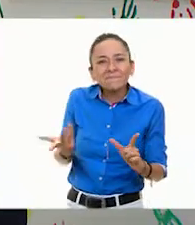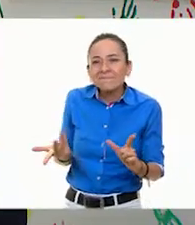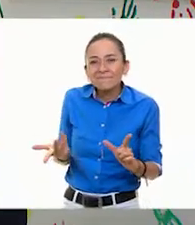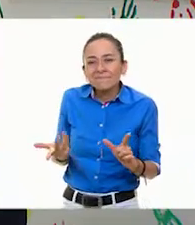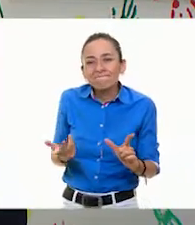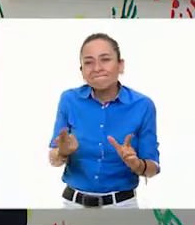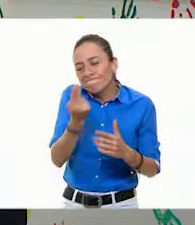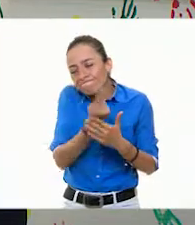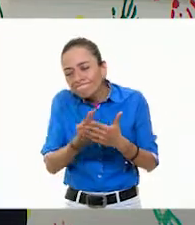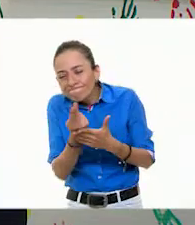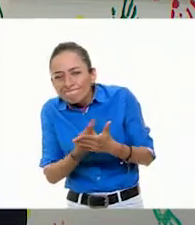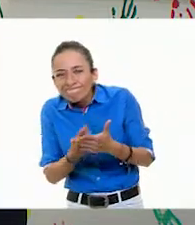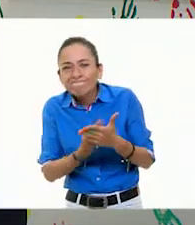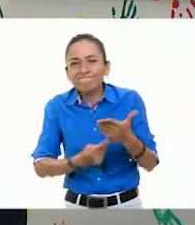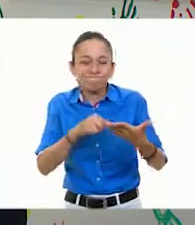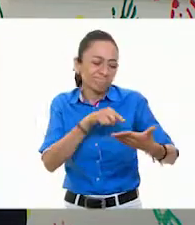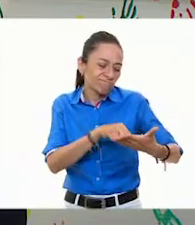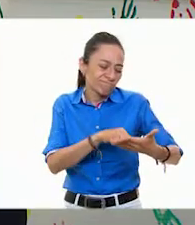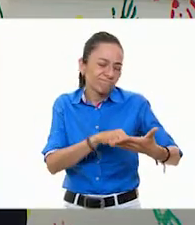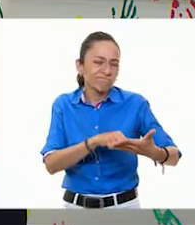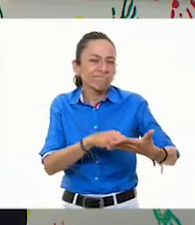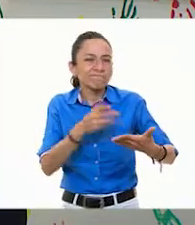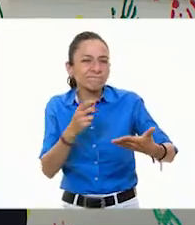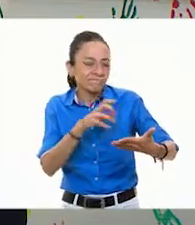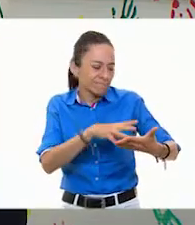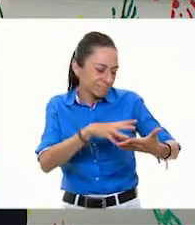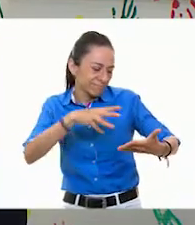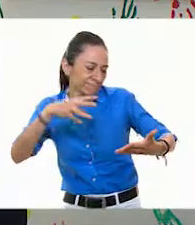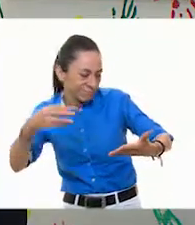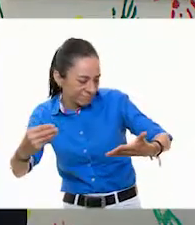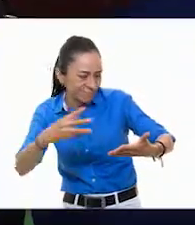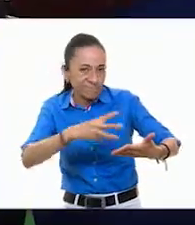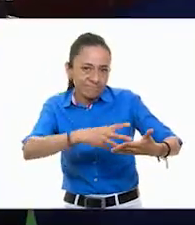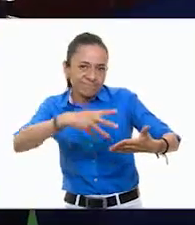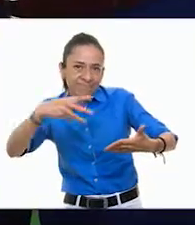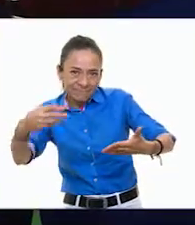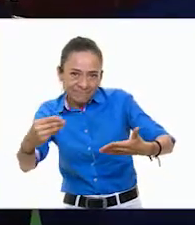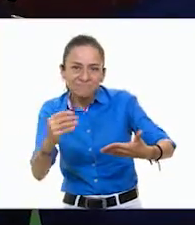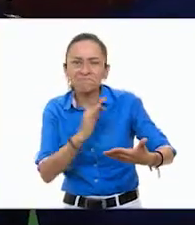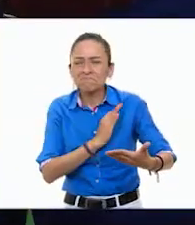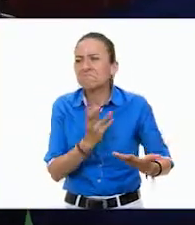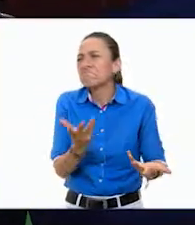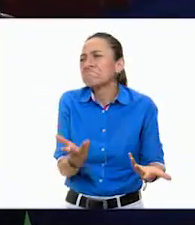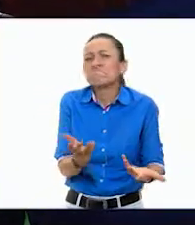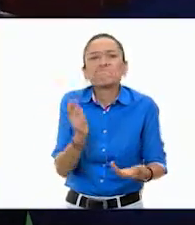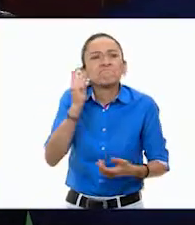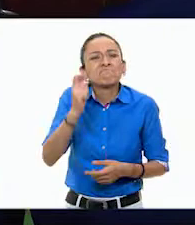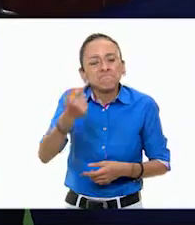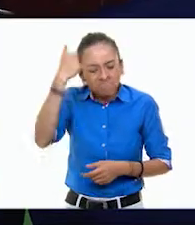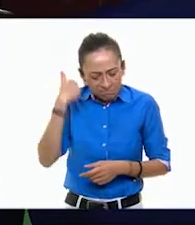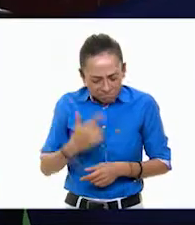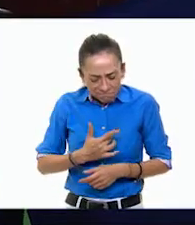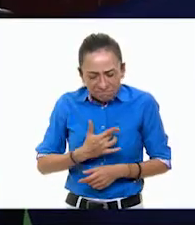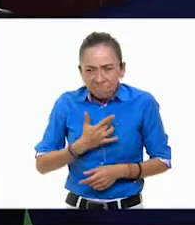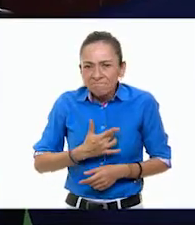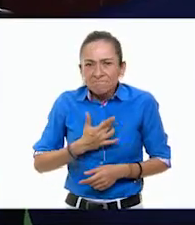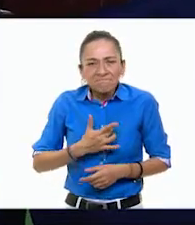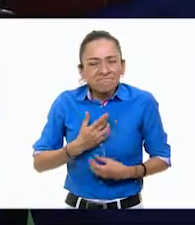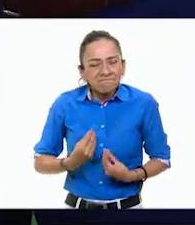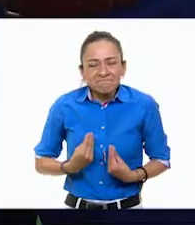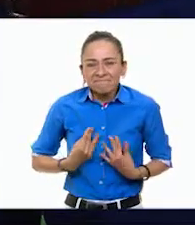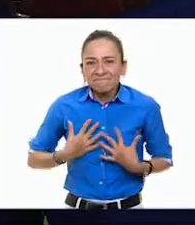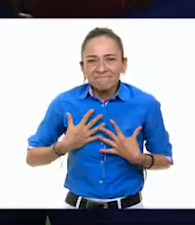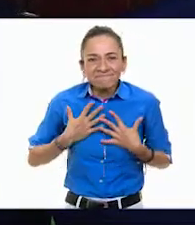seguir, una serie de patrones pueden semejarse a la inspiración, inspirarnos en esta bellísima